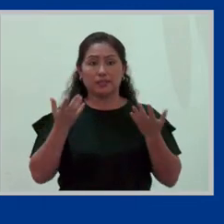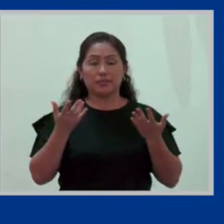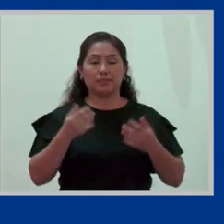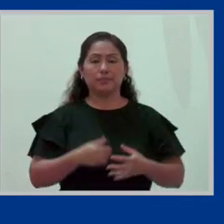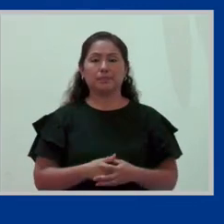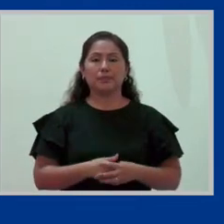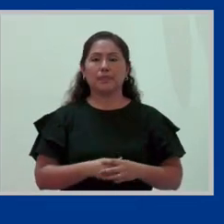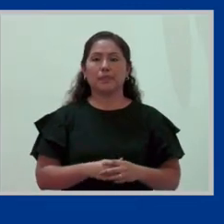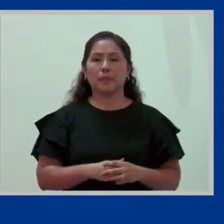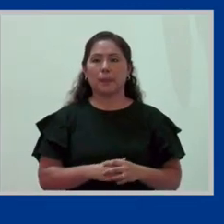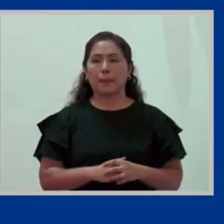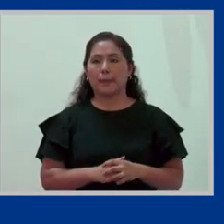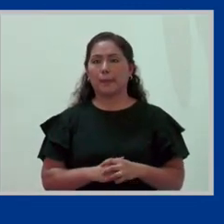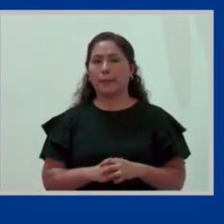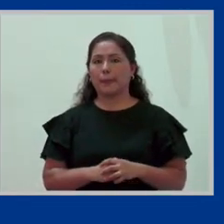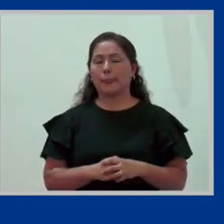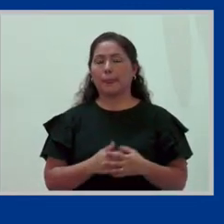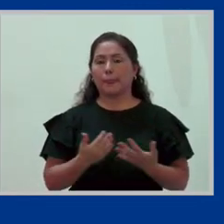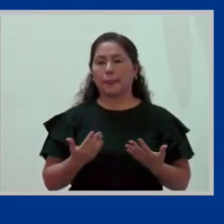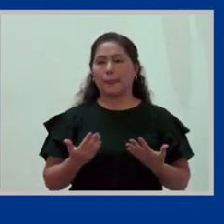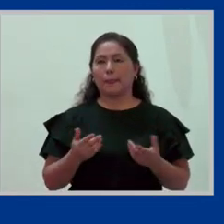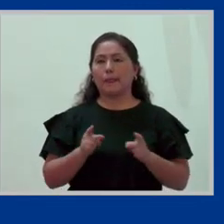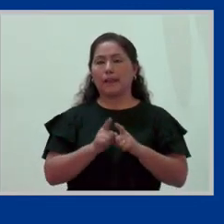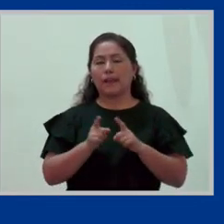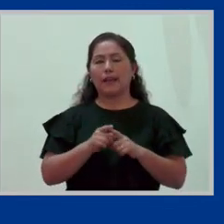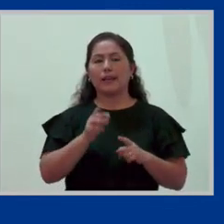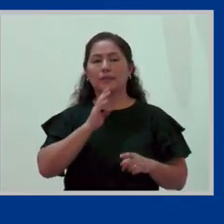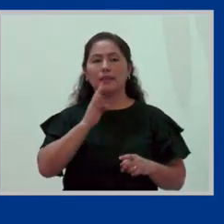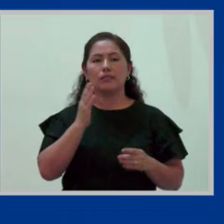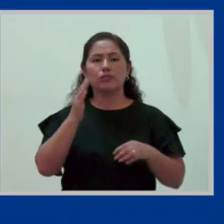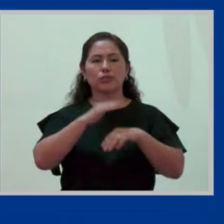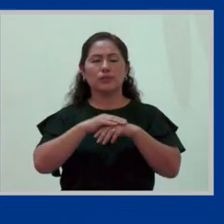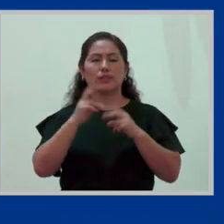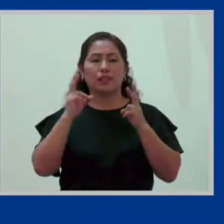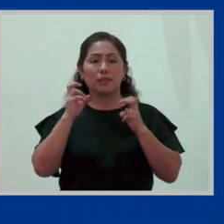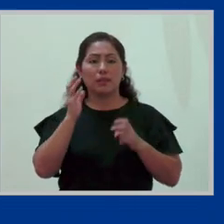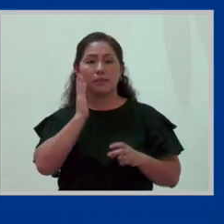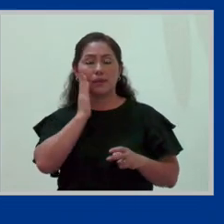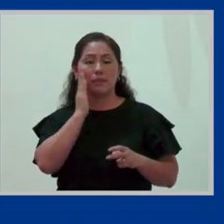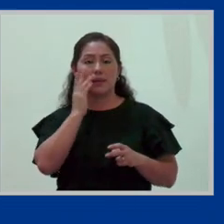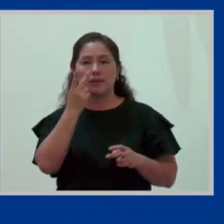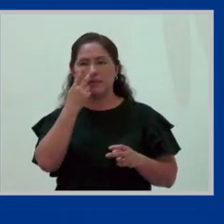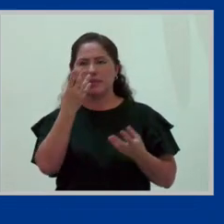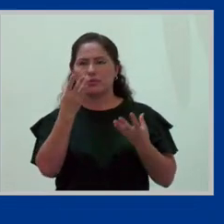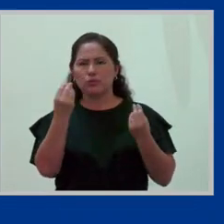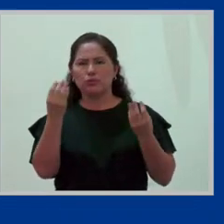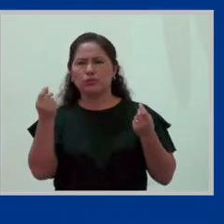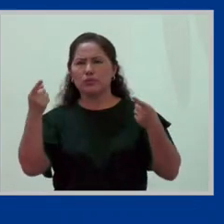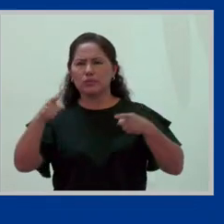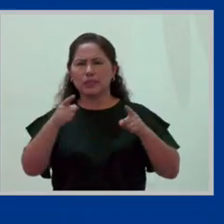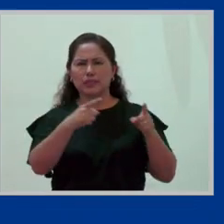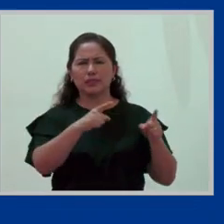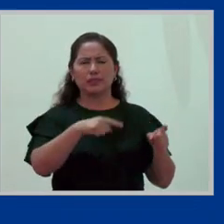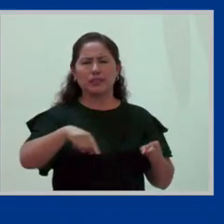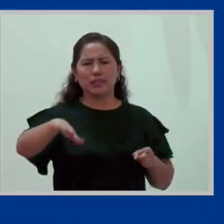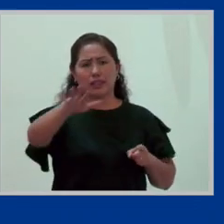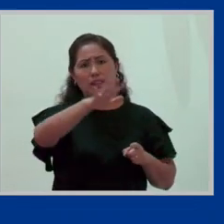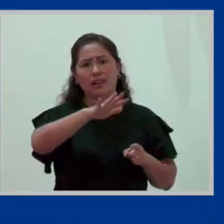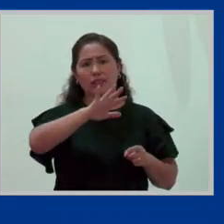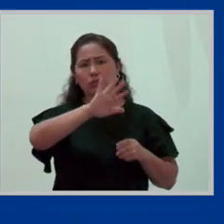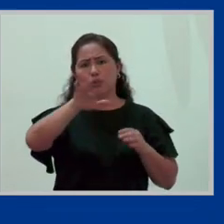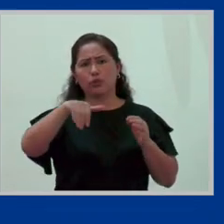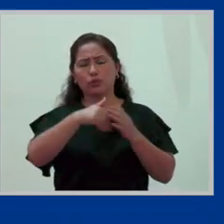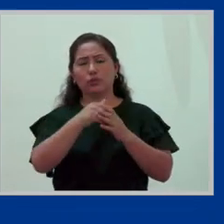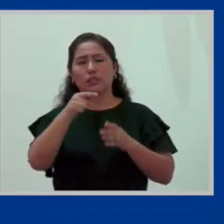más tenemos? Porque, por supuesto, al ver de madres, tenemos que hablar de lo que pasa en el panorama general de la mujer. La